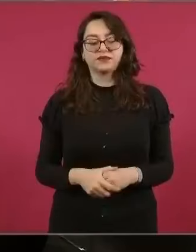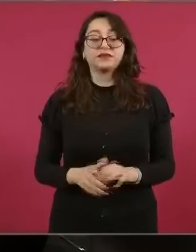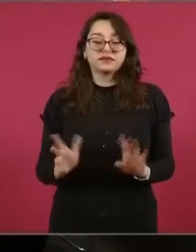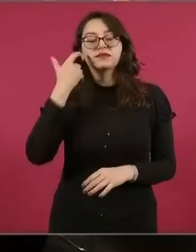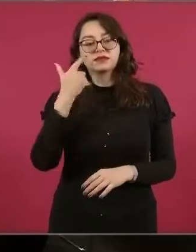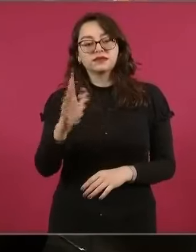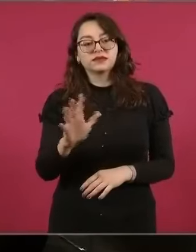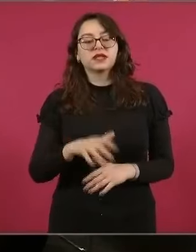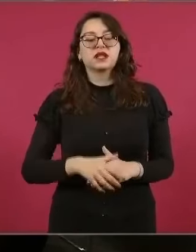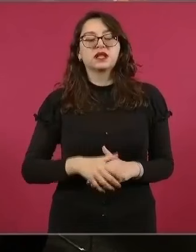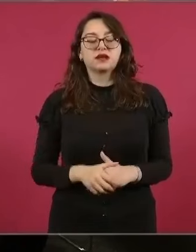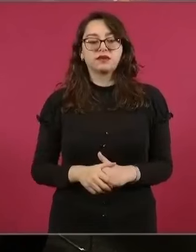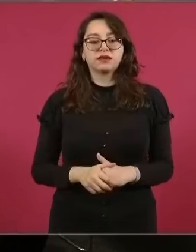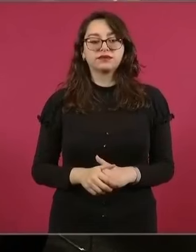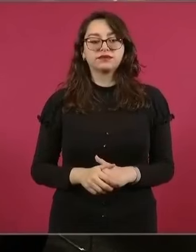puede.